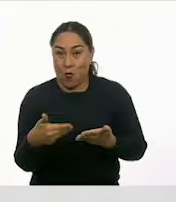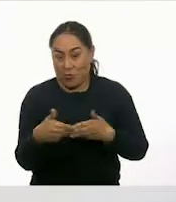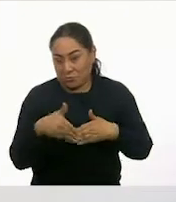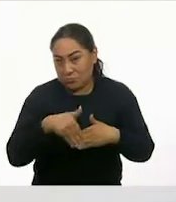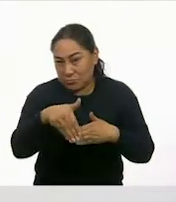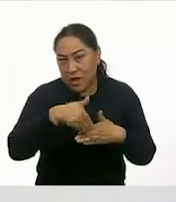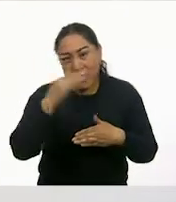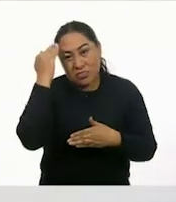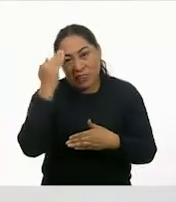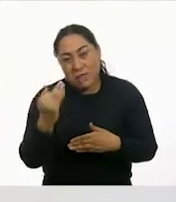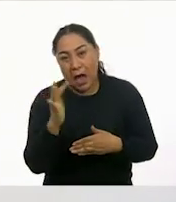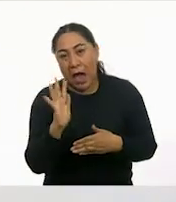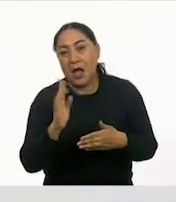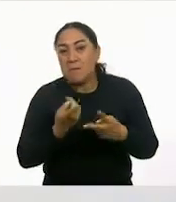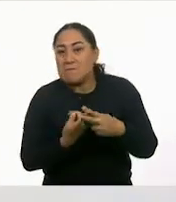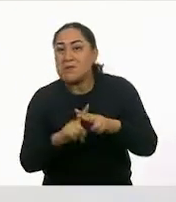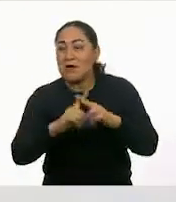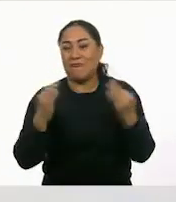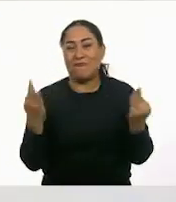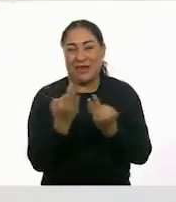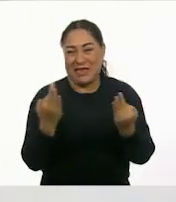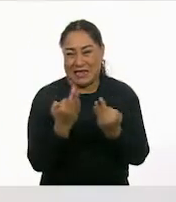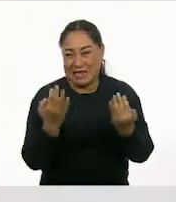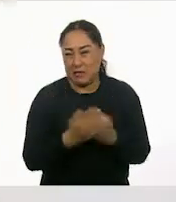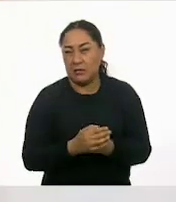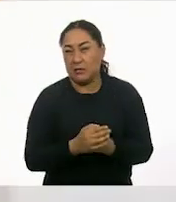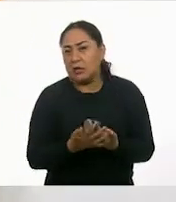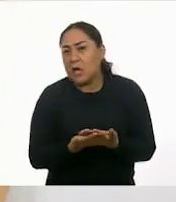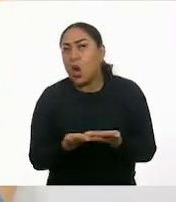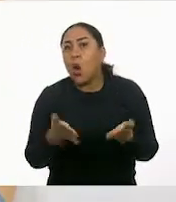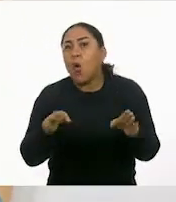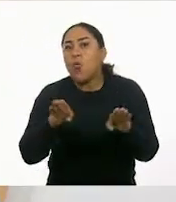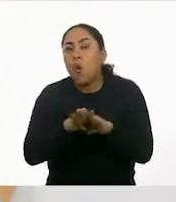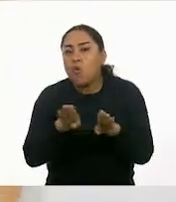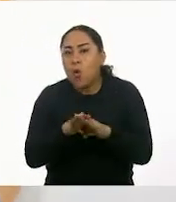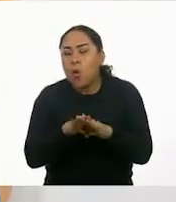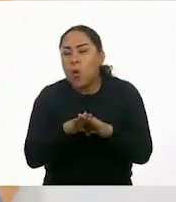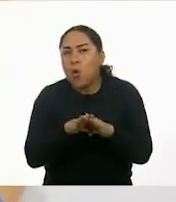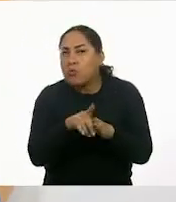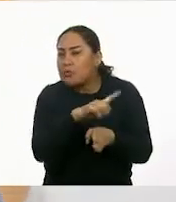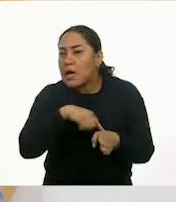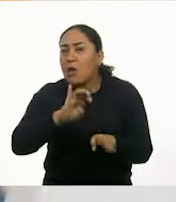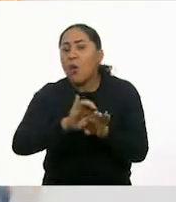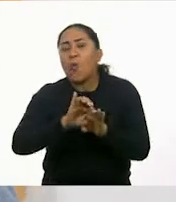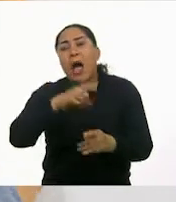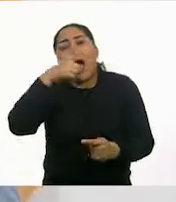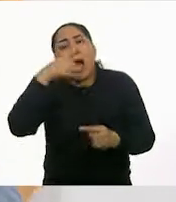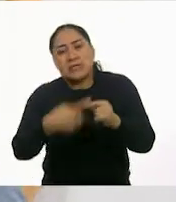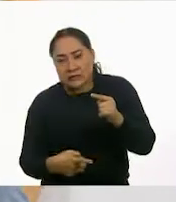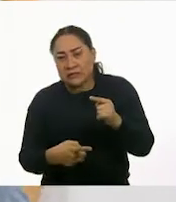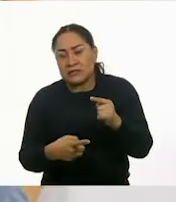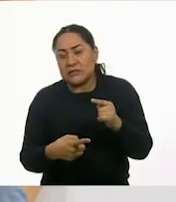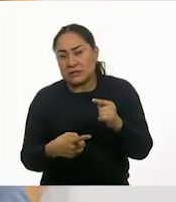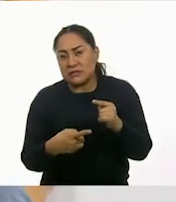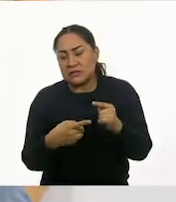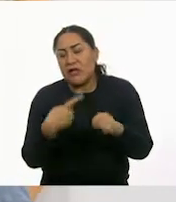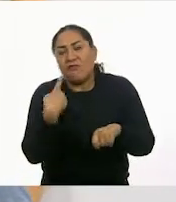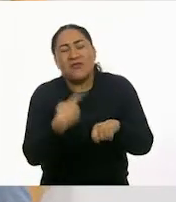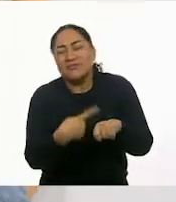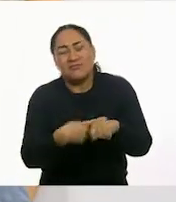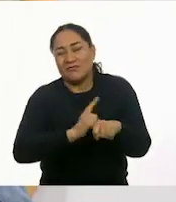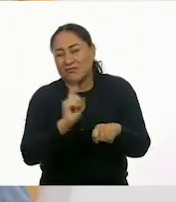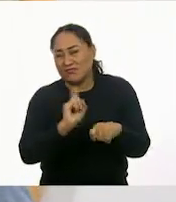que vamos a empezar a vivir. ¿Cómo prevenir enfermedades?